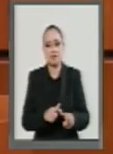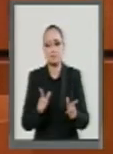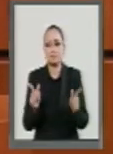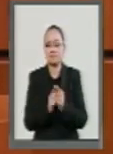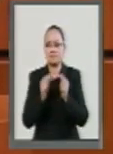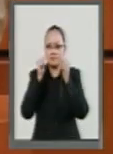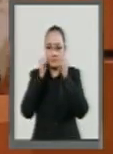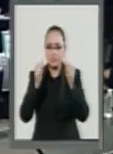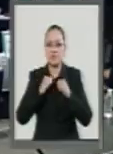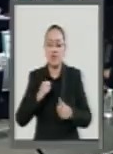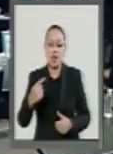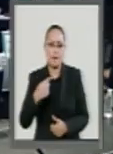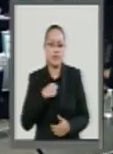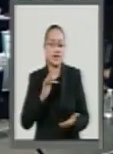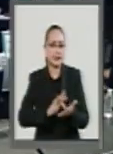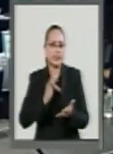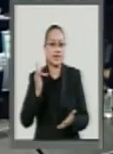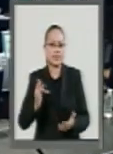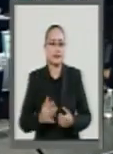atención, muchas gracias.